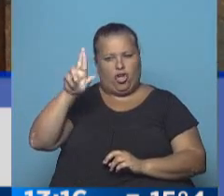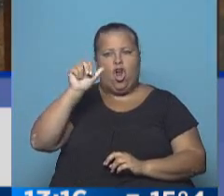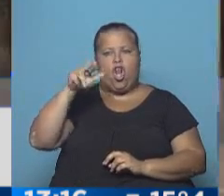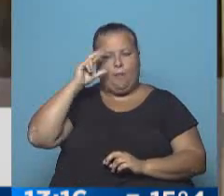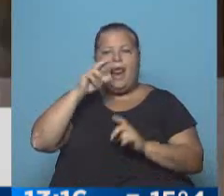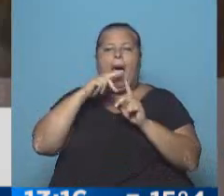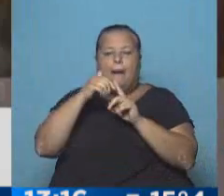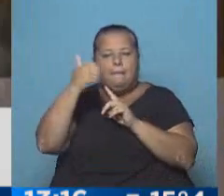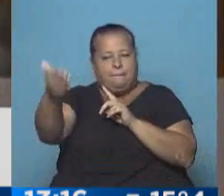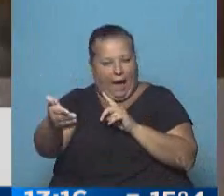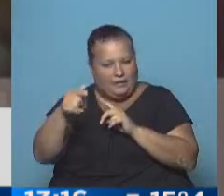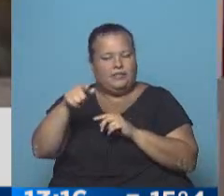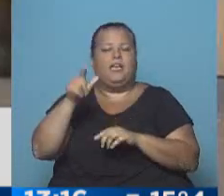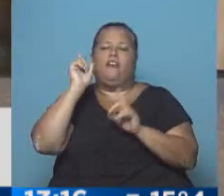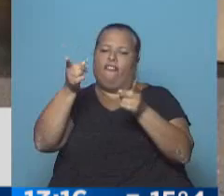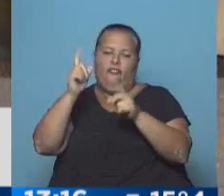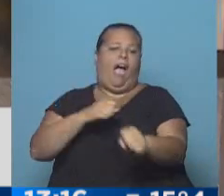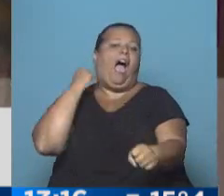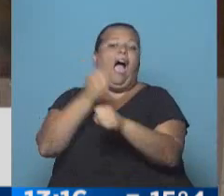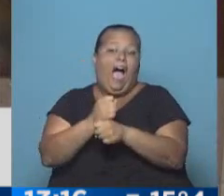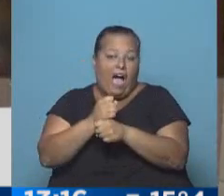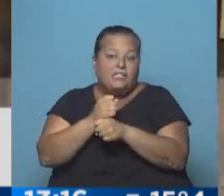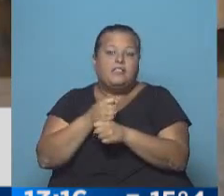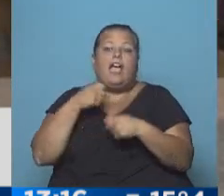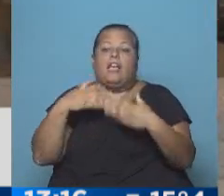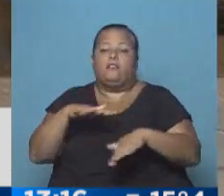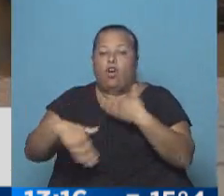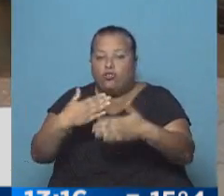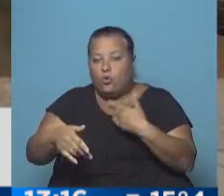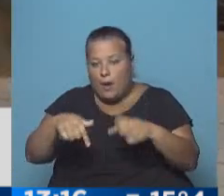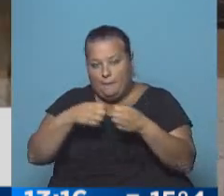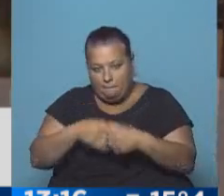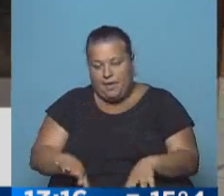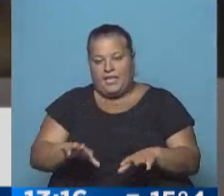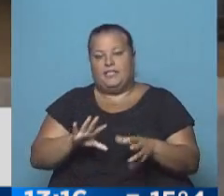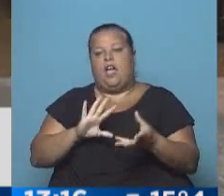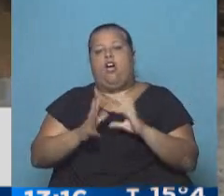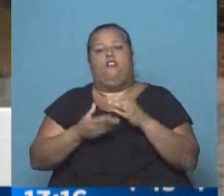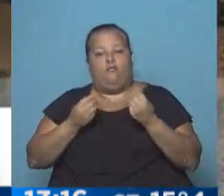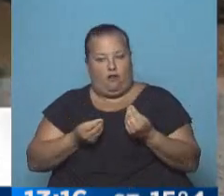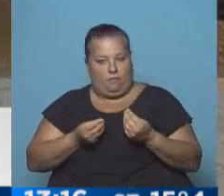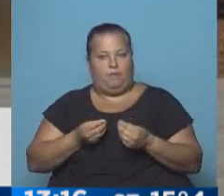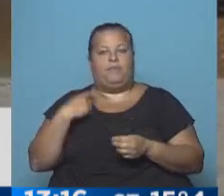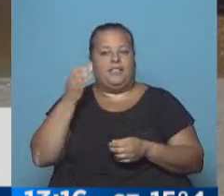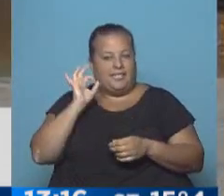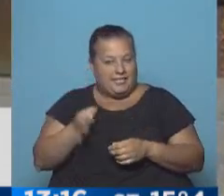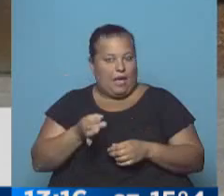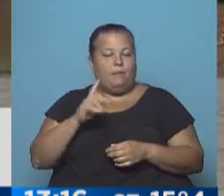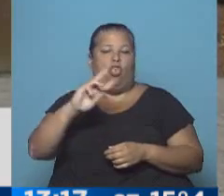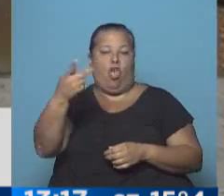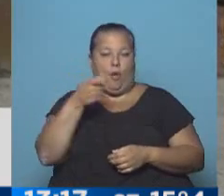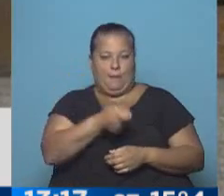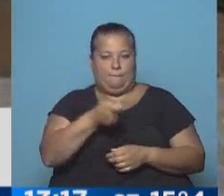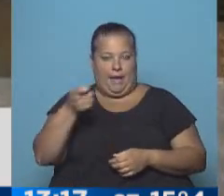afueras de la ciudad de La Plata, y va a permanecer allí. Hasta tanto se sustancia esta causa, que va a comenzar entonces de la siguiente manera. Sabemos que estamos hablando del doble